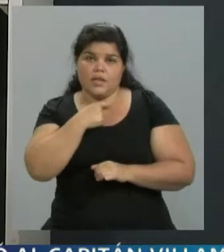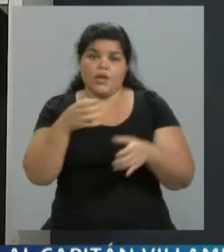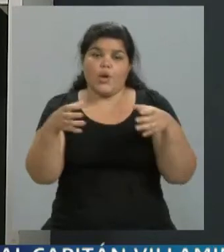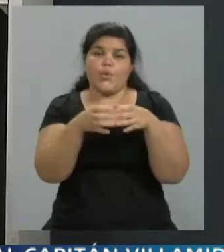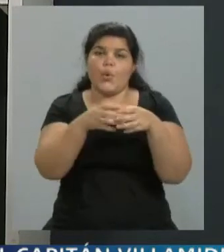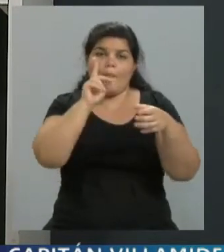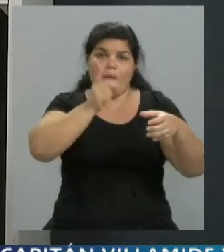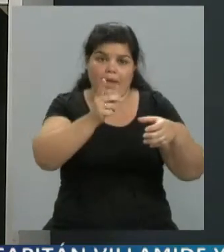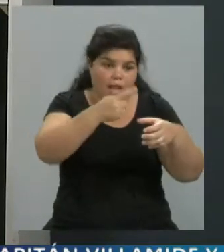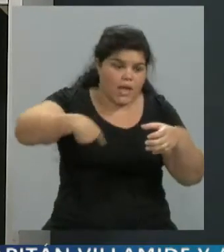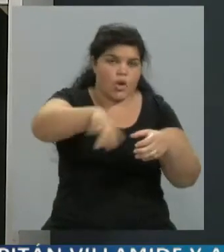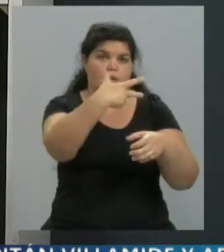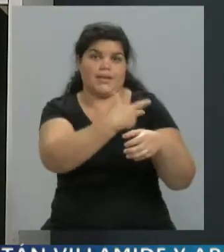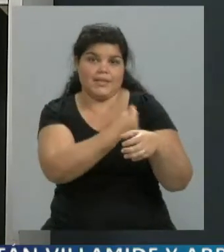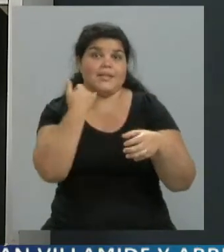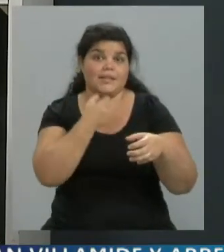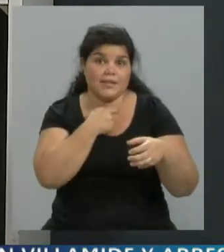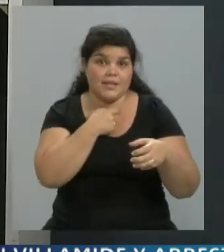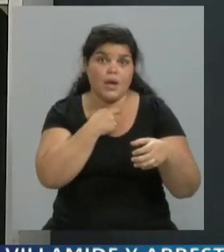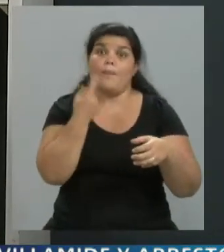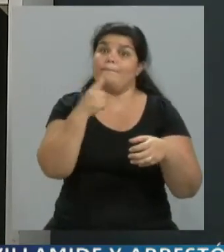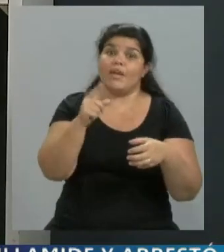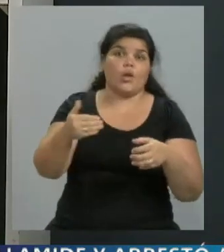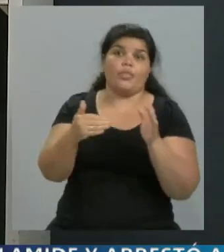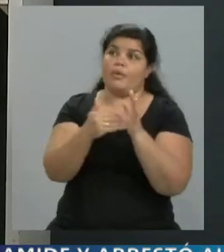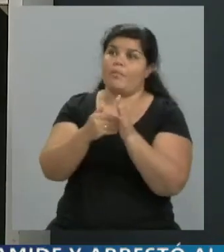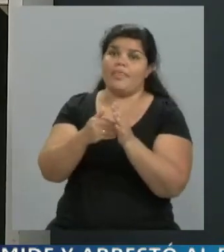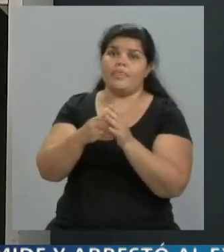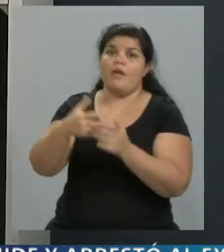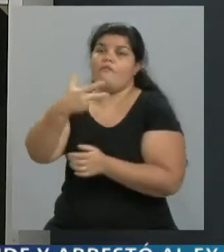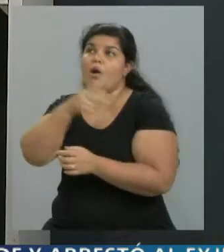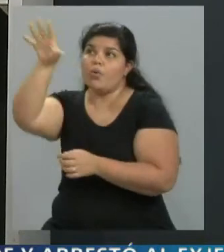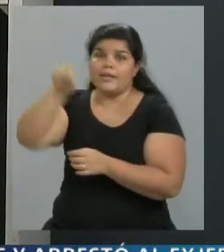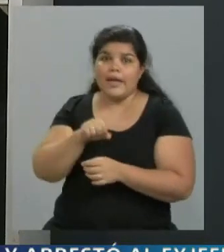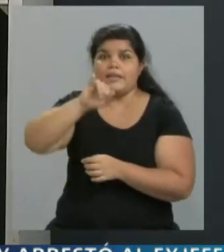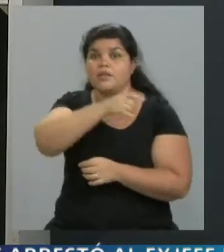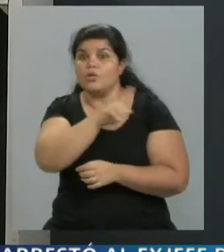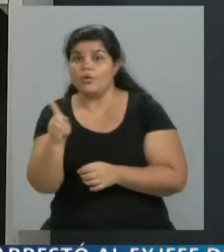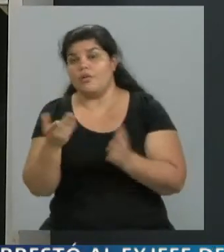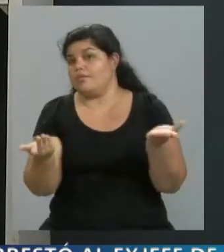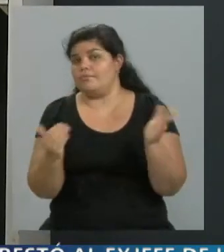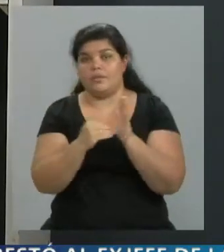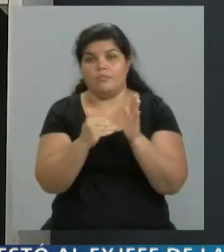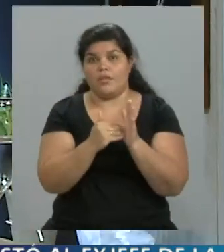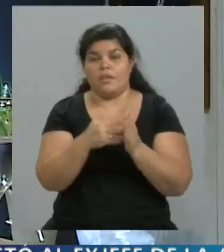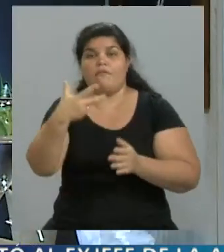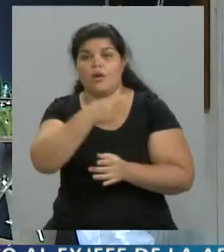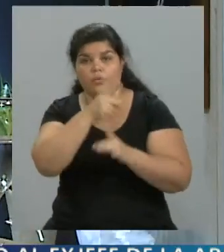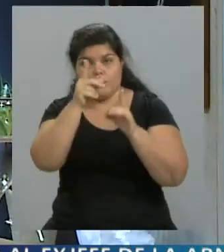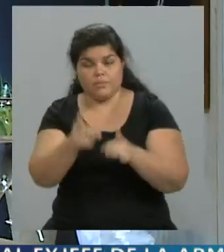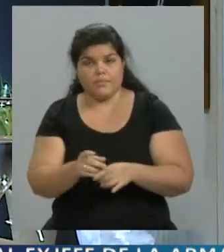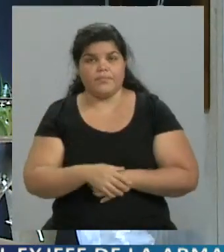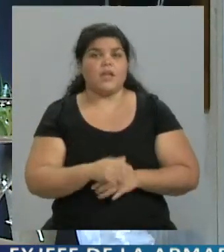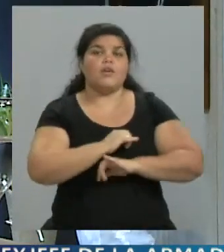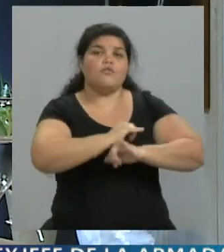riesgo, pero dependemos de que nos envíen las vacunas. Y mientras tanto seguir cuidándonos y vacunados también, que eso es importante. No hay que creer en toda